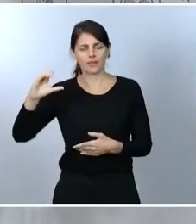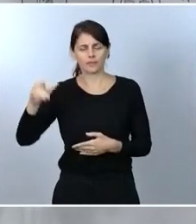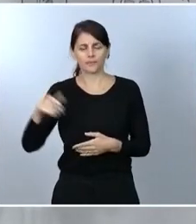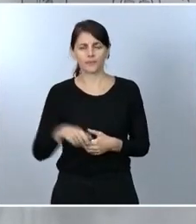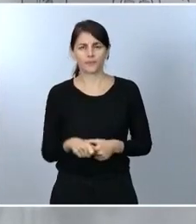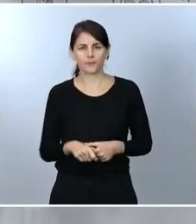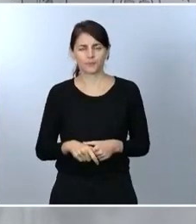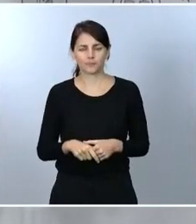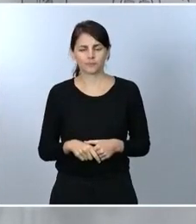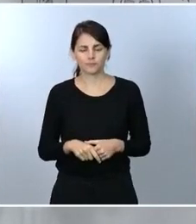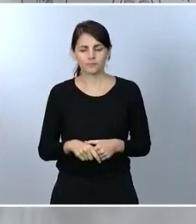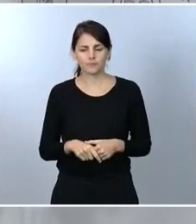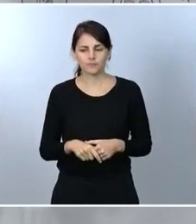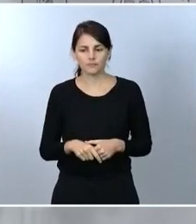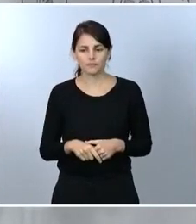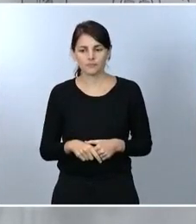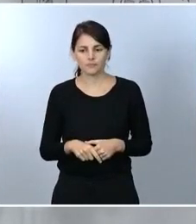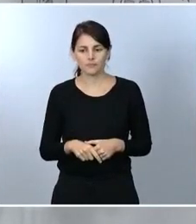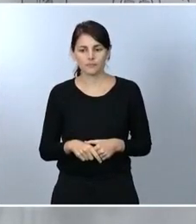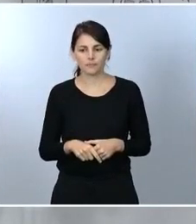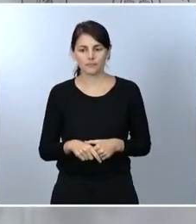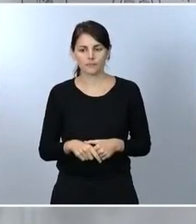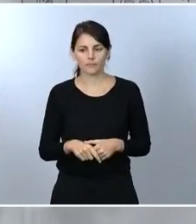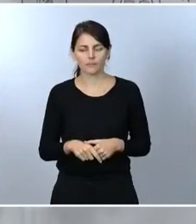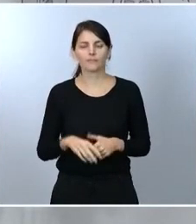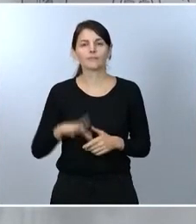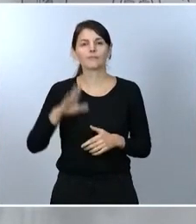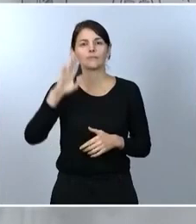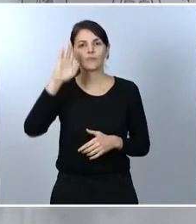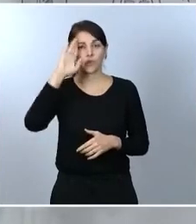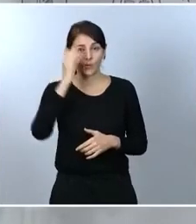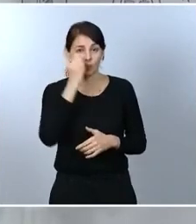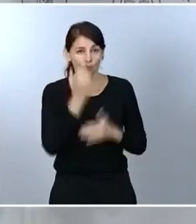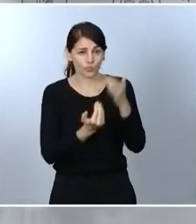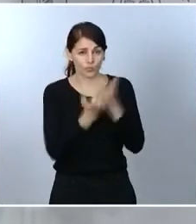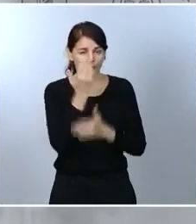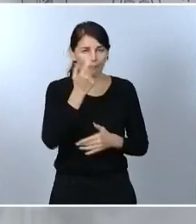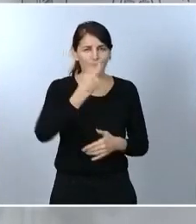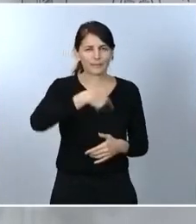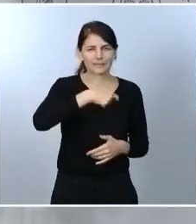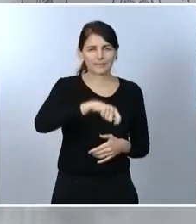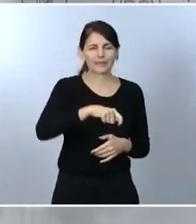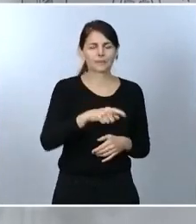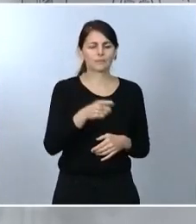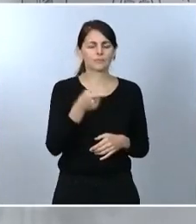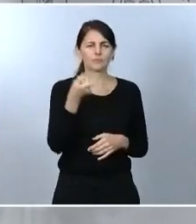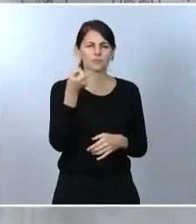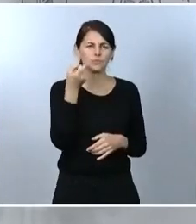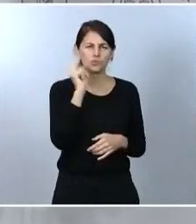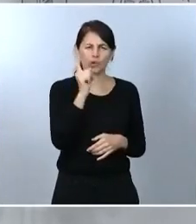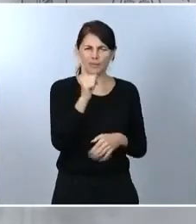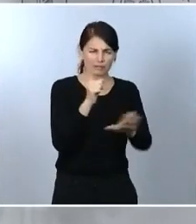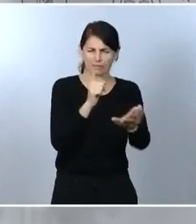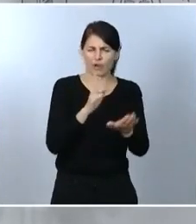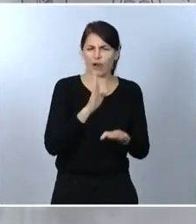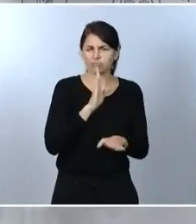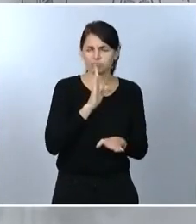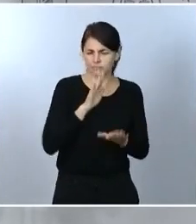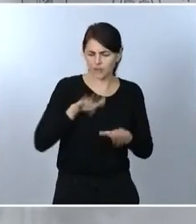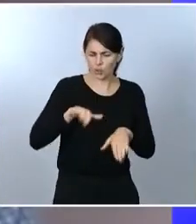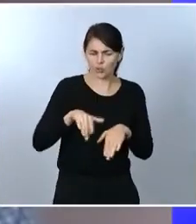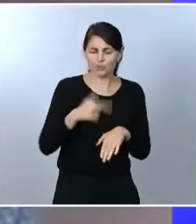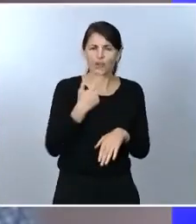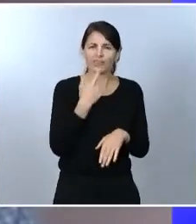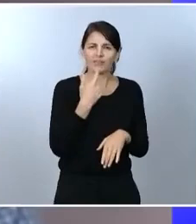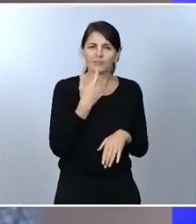Hola, ¿qué tal? Buenos días, presidente. Un apunte, simplemente, sobre esto último que acaba de decir. Entiendo que el señor